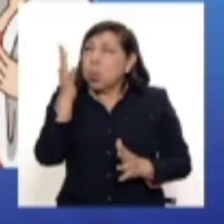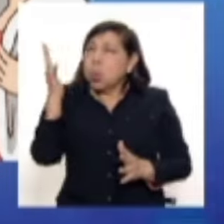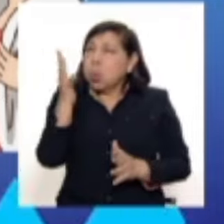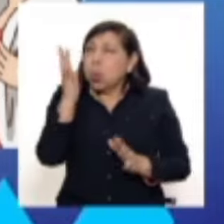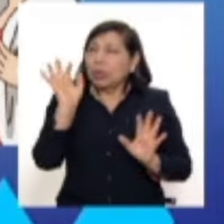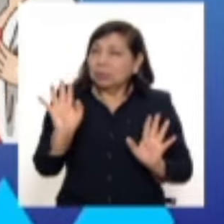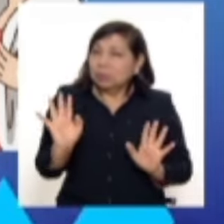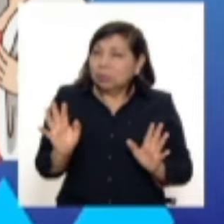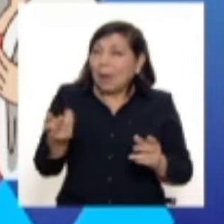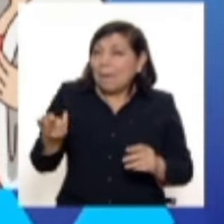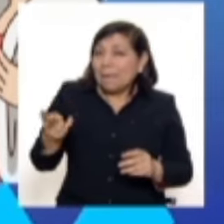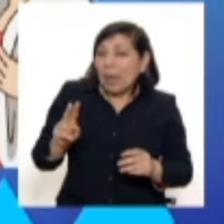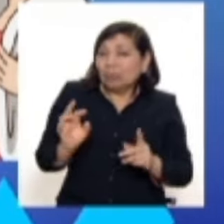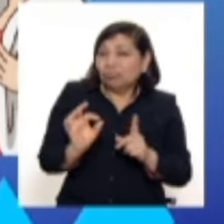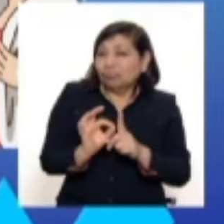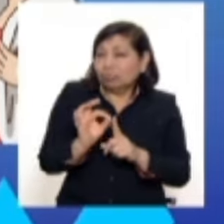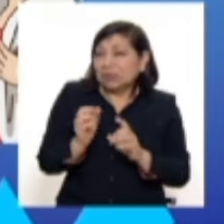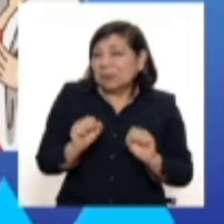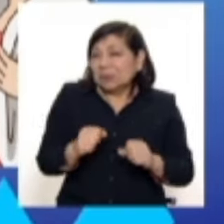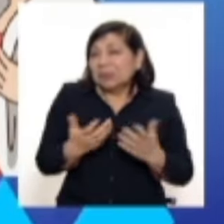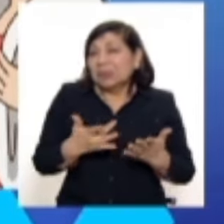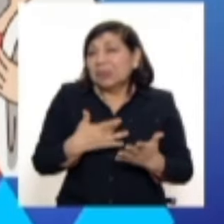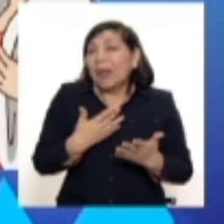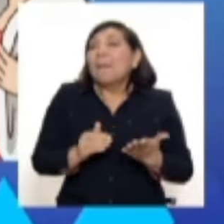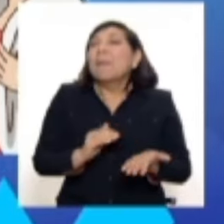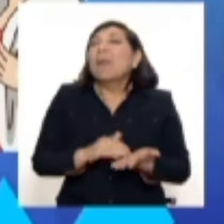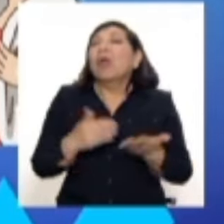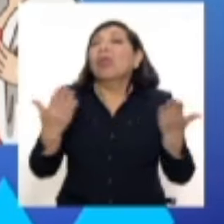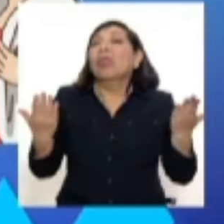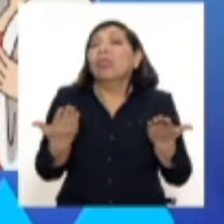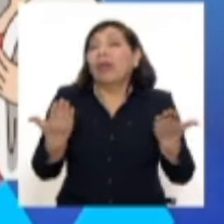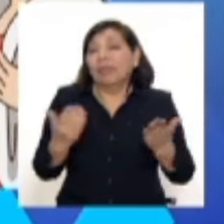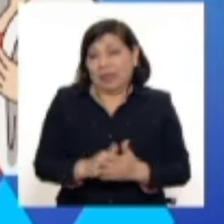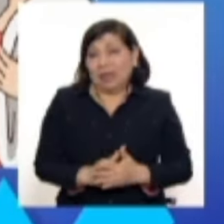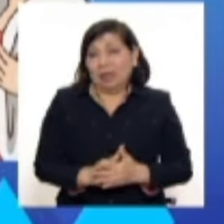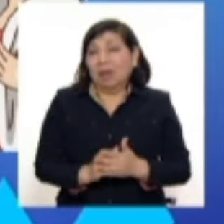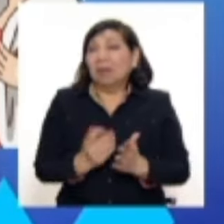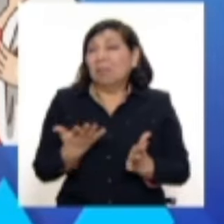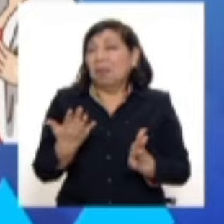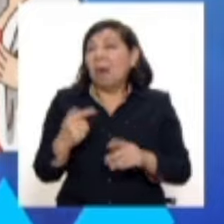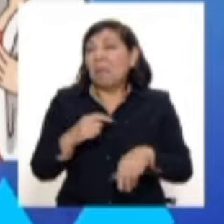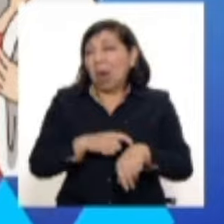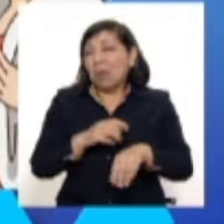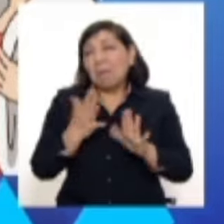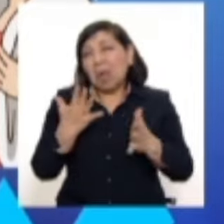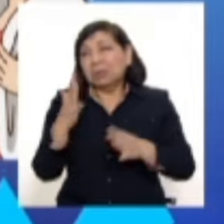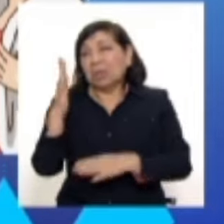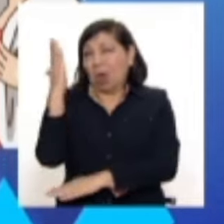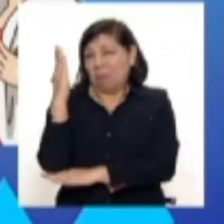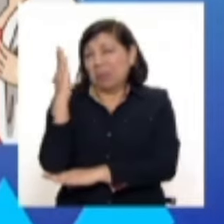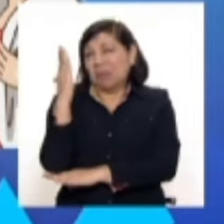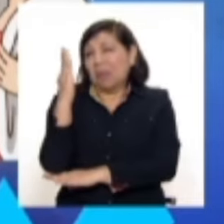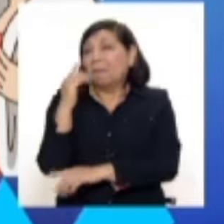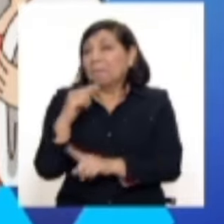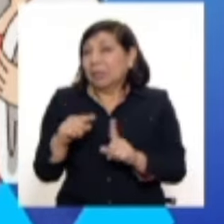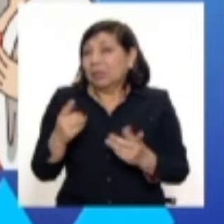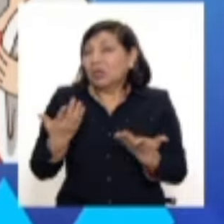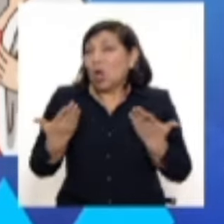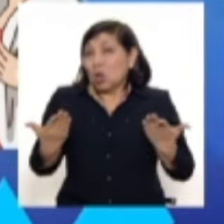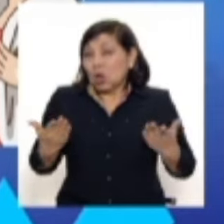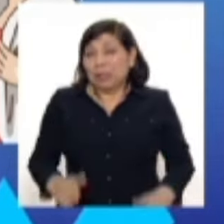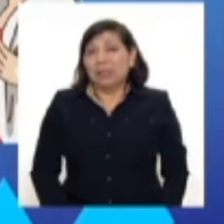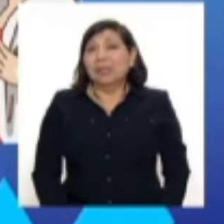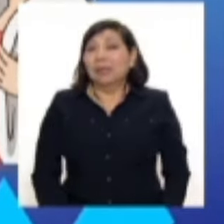por lo tanto este incremento de temperatura se va a sentir principalmente durante horas del mediodía, asimismo estas